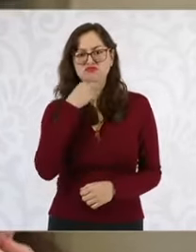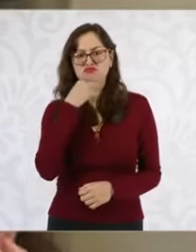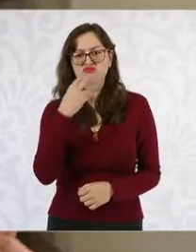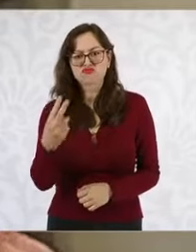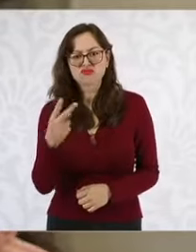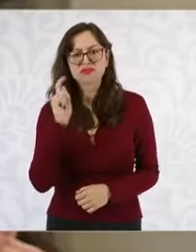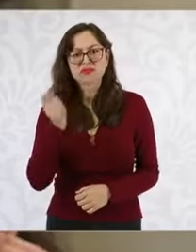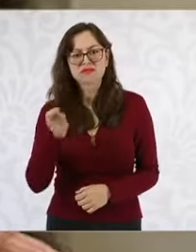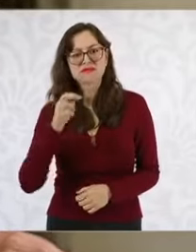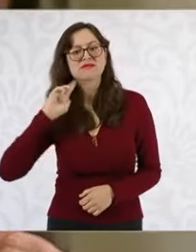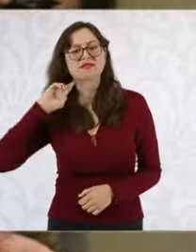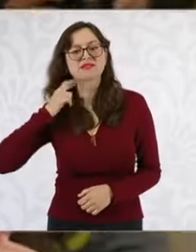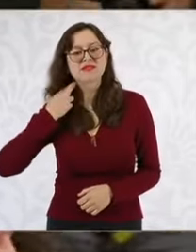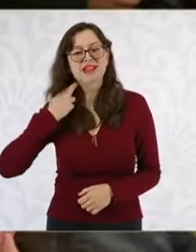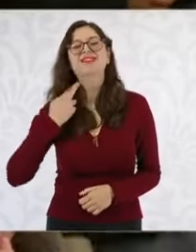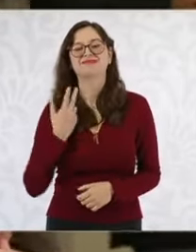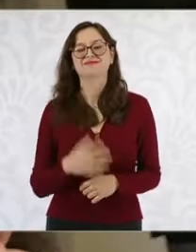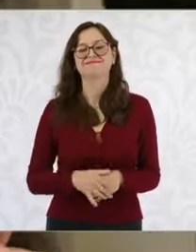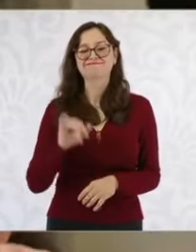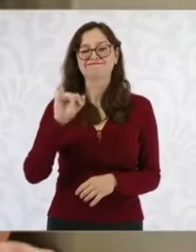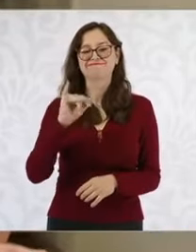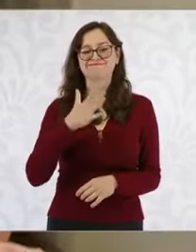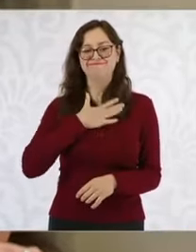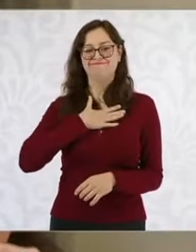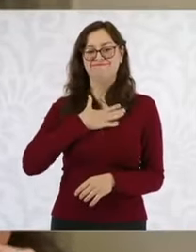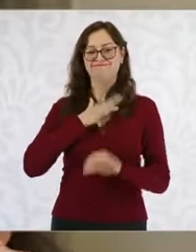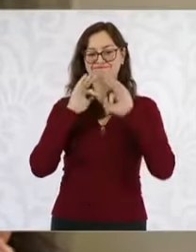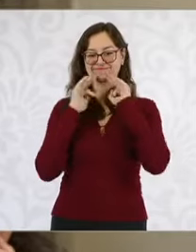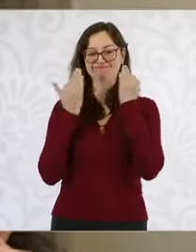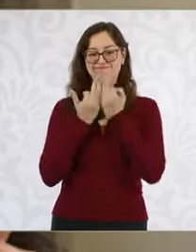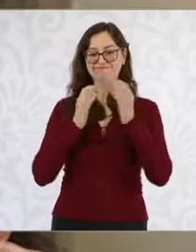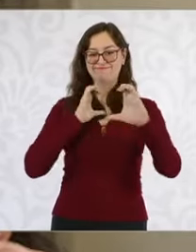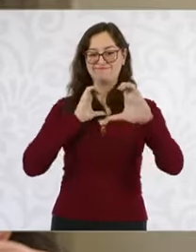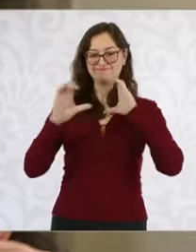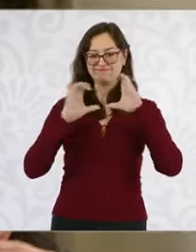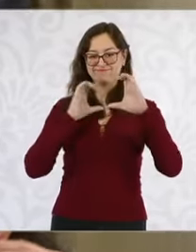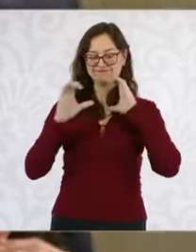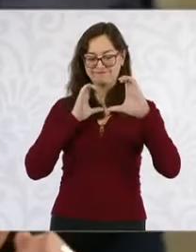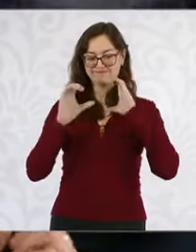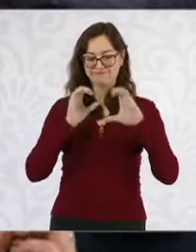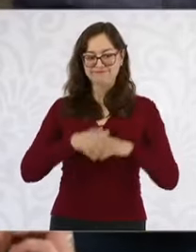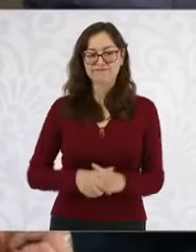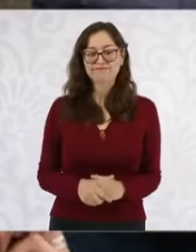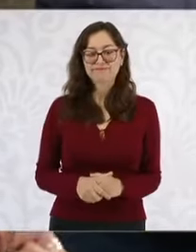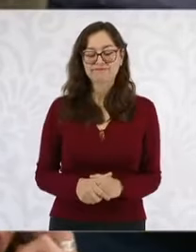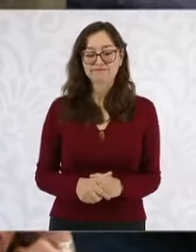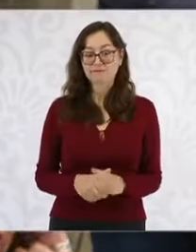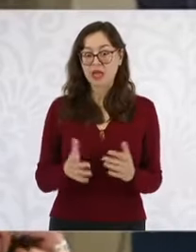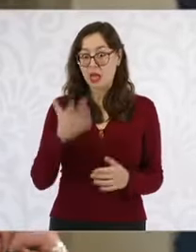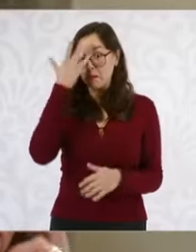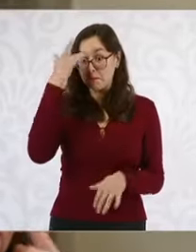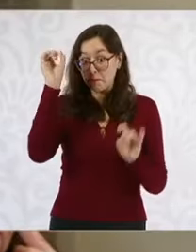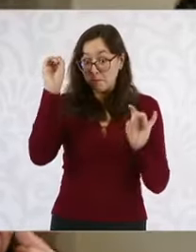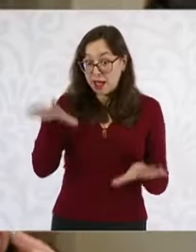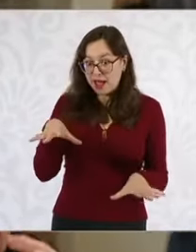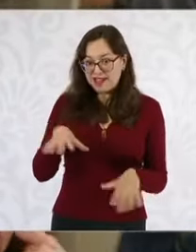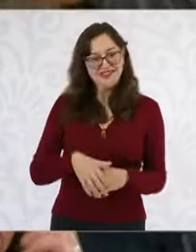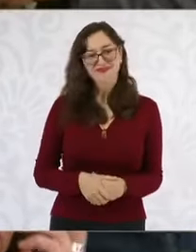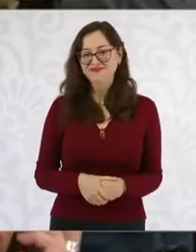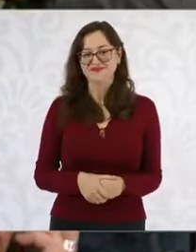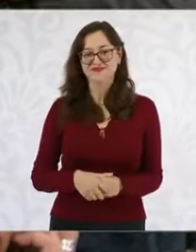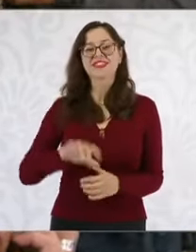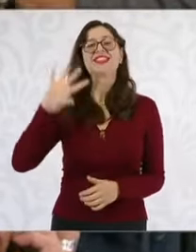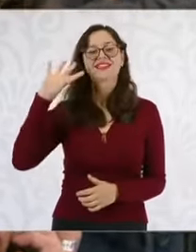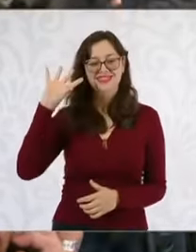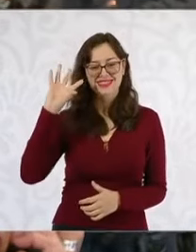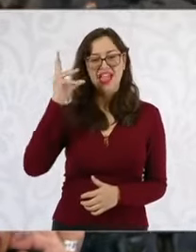sintetizada que forma parte de mi sistema de comunicación alternativa y aumentativa No es magia Es tecnología